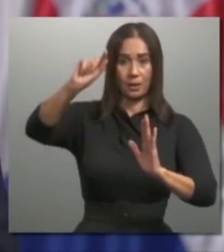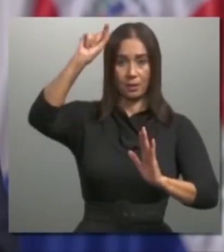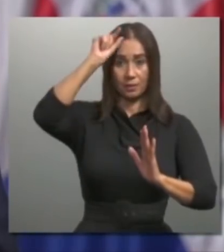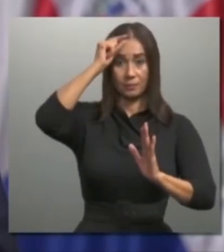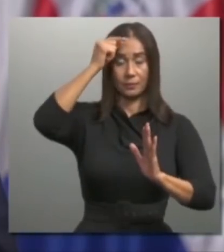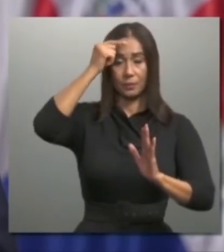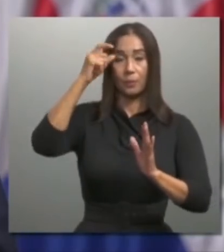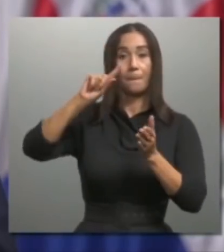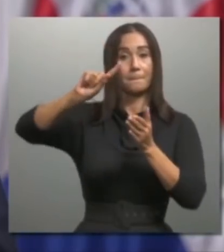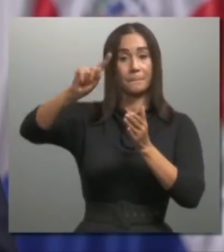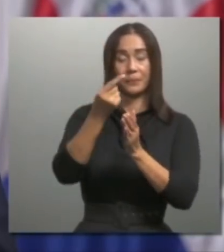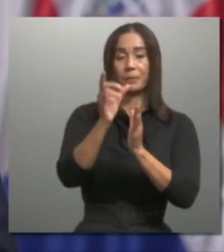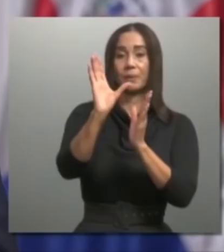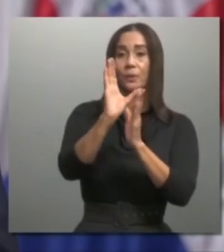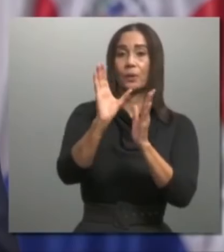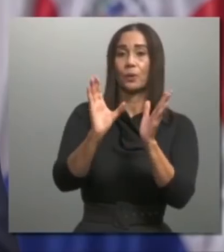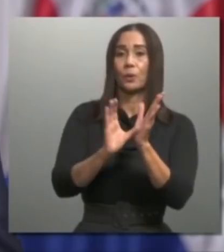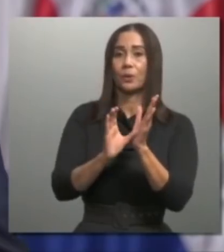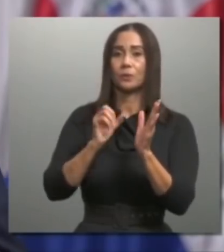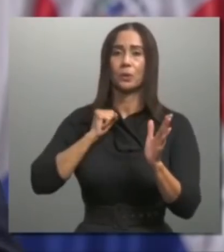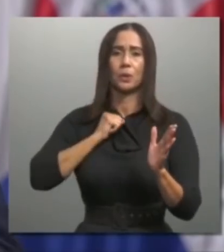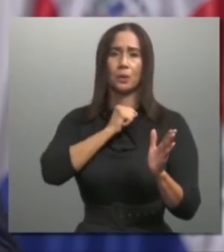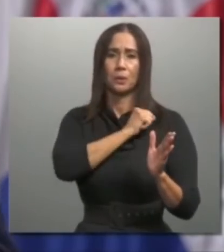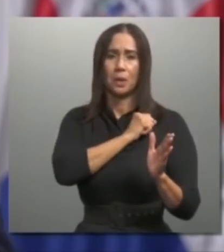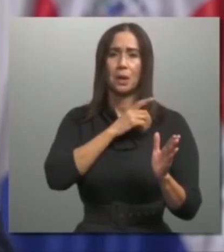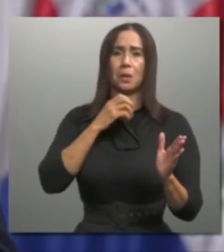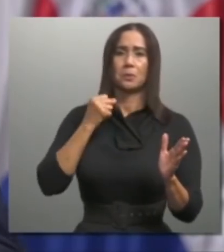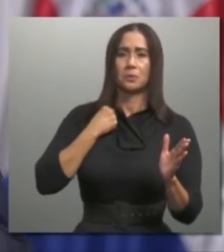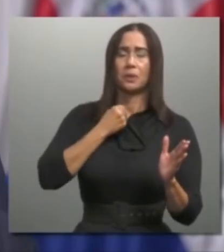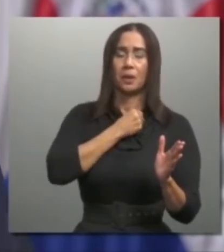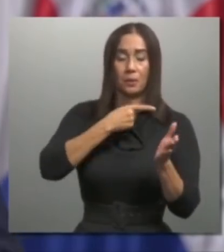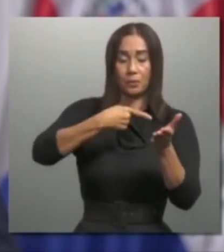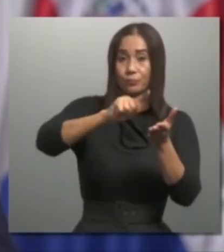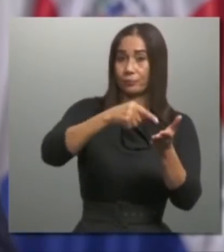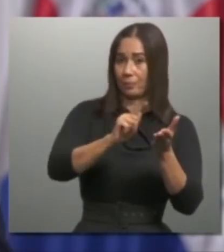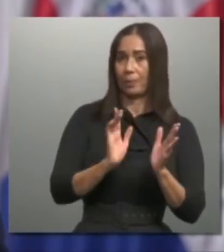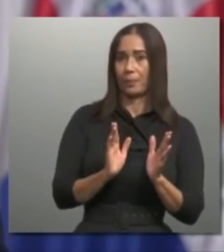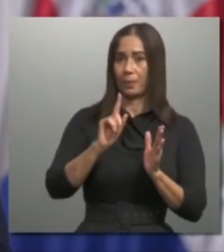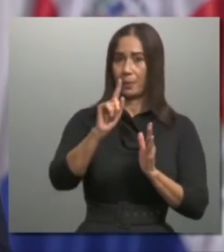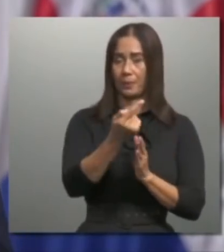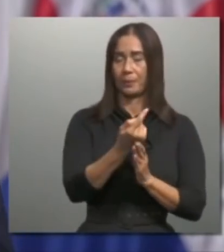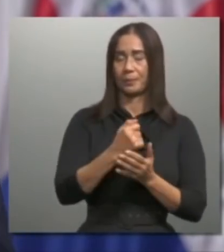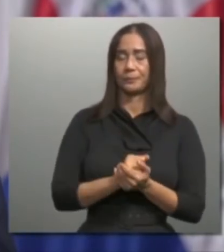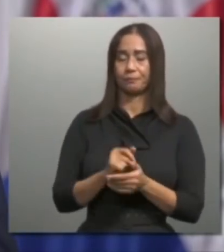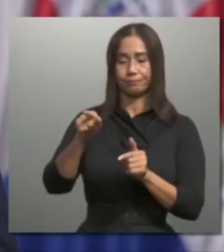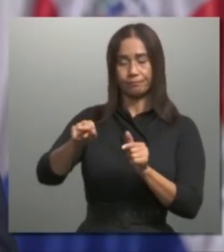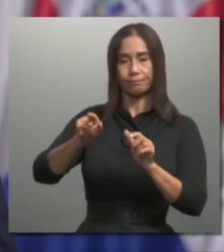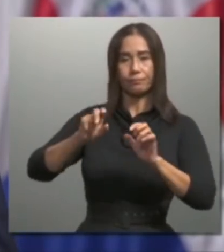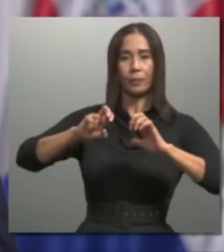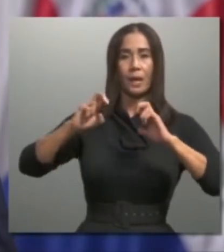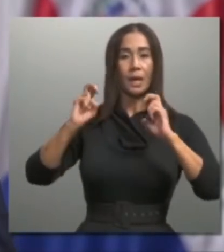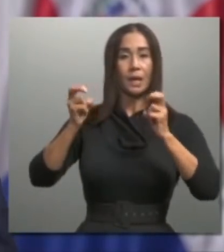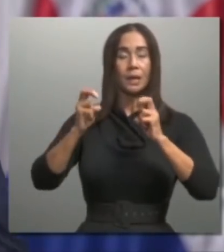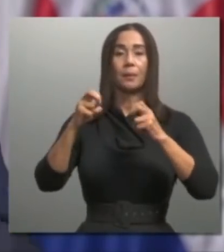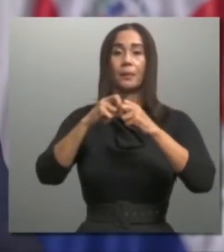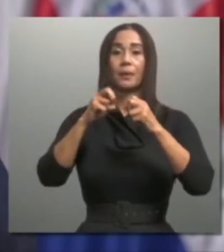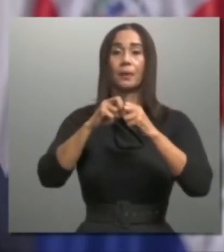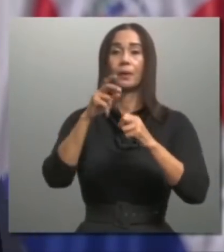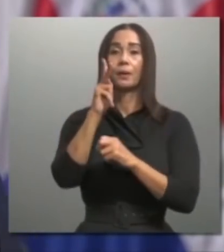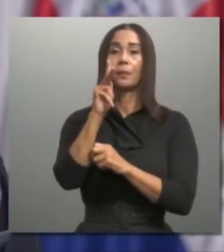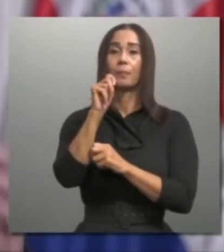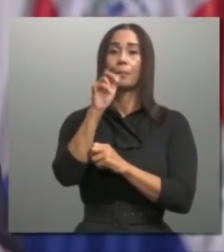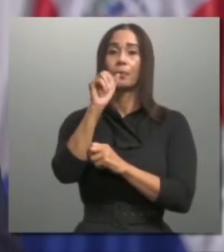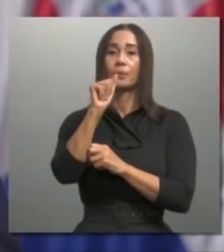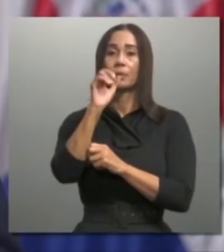Congreso Nacional. El propuesto Fideicomiso de Punta Catalina busca gestionar un bien que pertenece en su